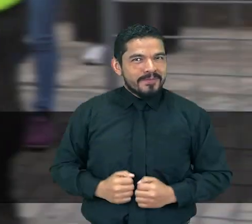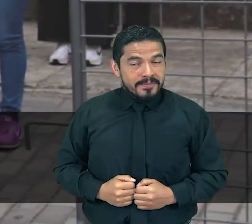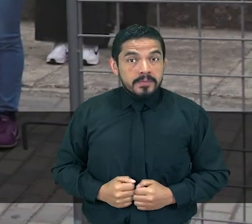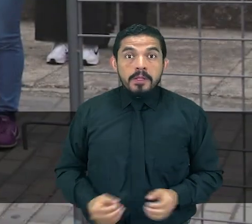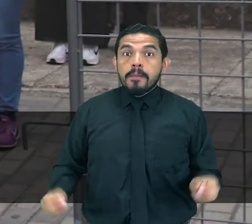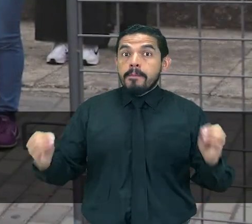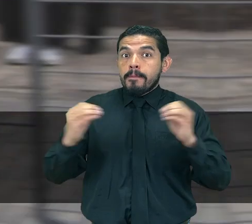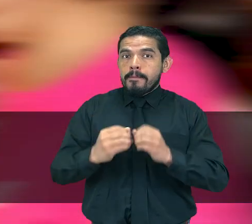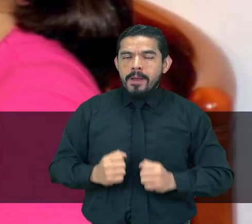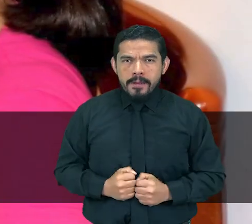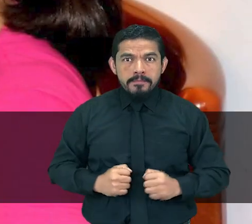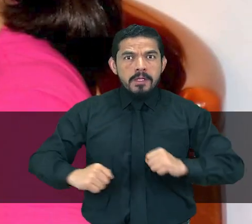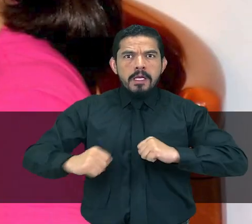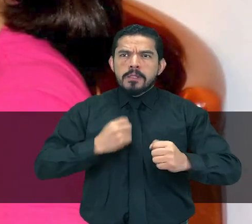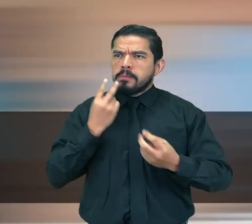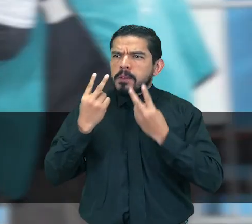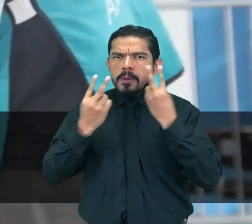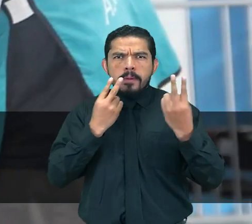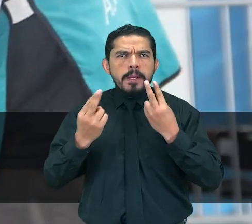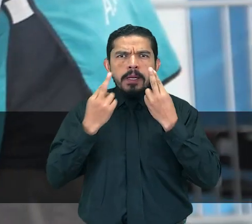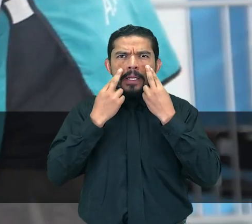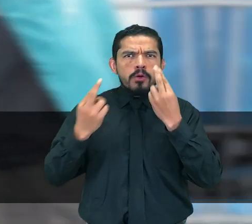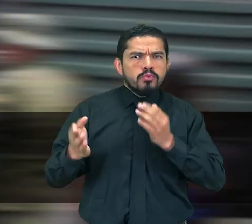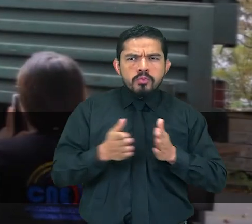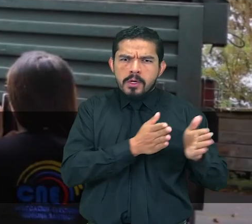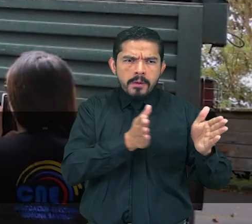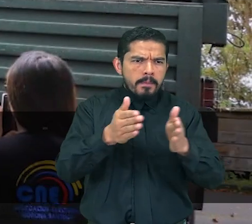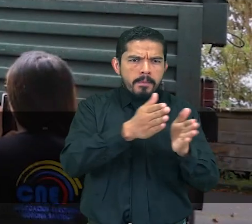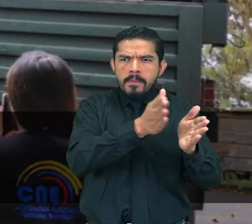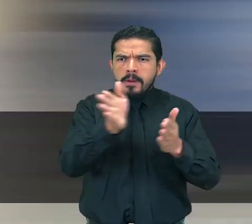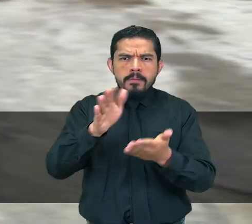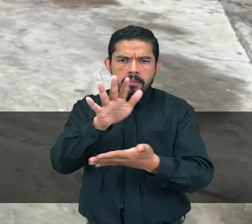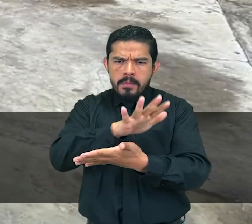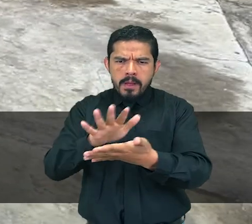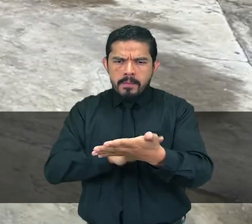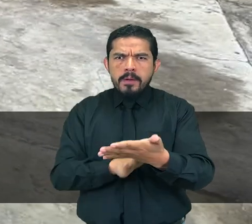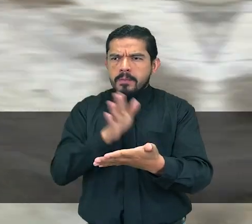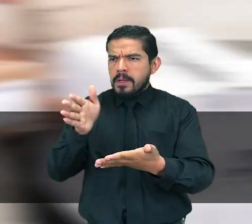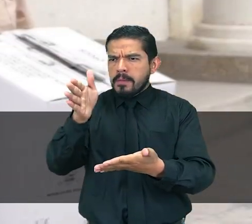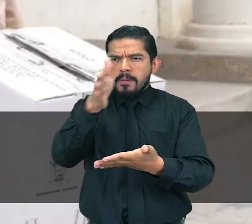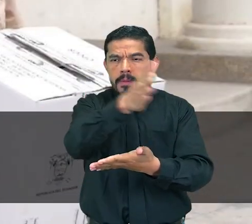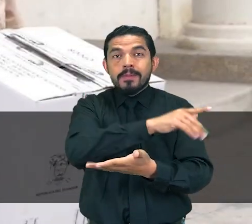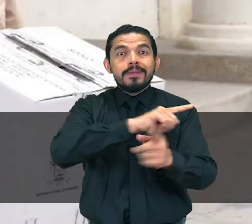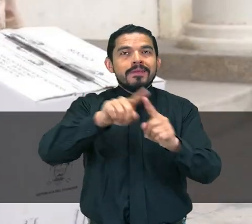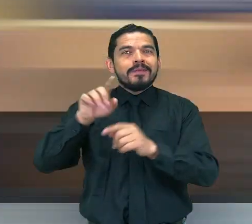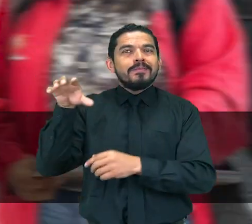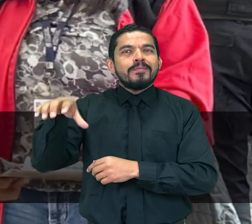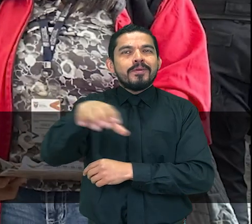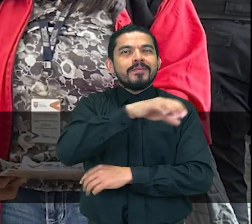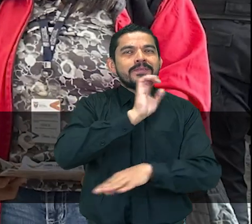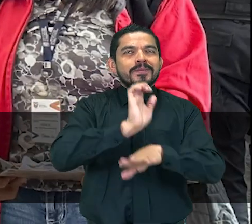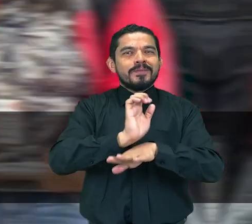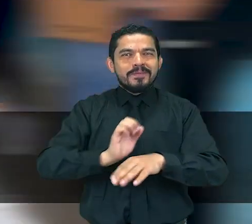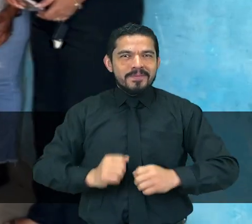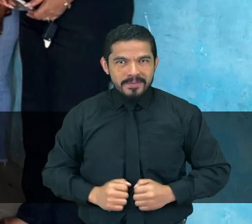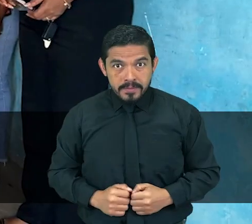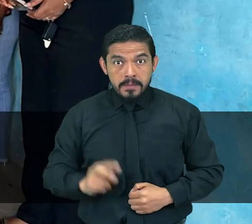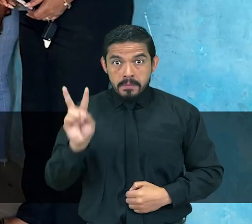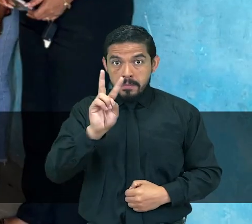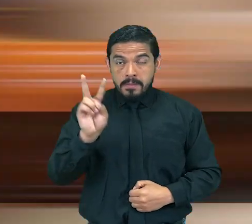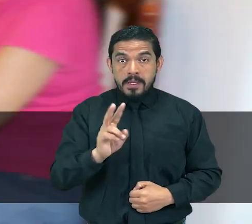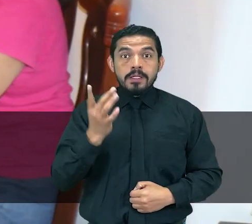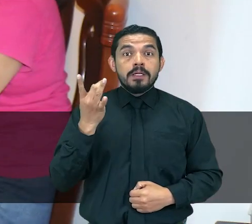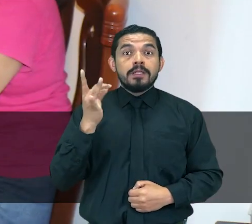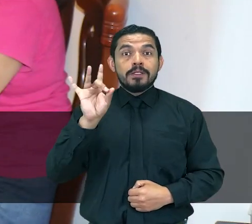además de realizar el reconocimiento de las rutas establecidas que se ejecutarán en las diferentes provincias del Ecuador el